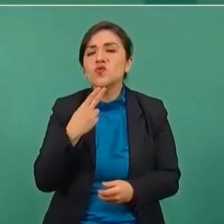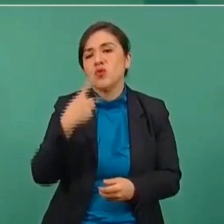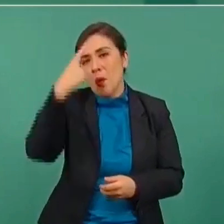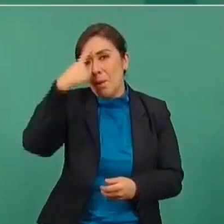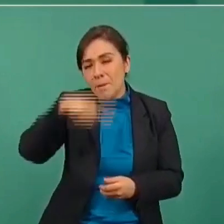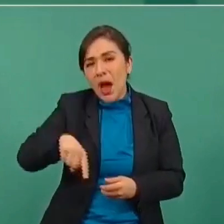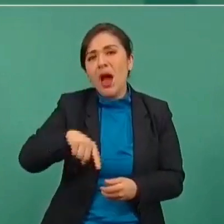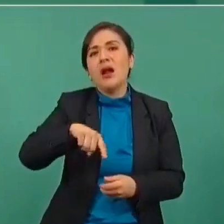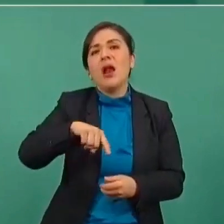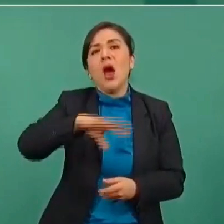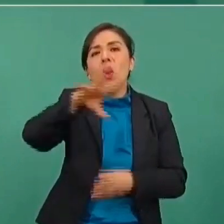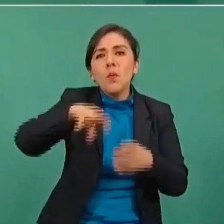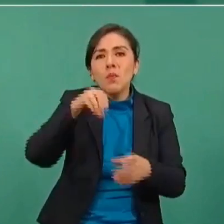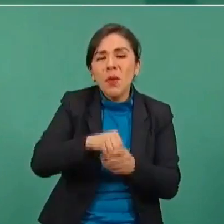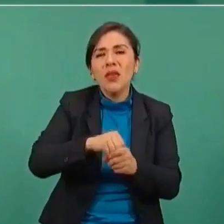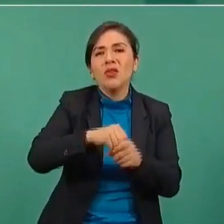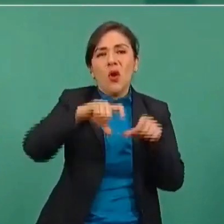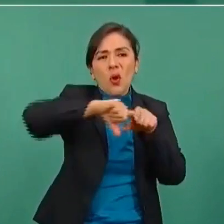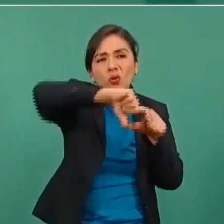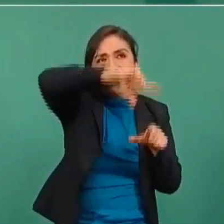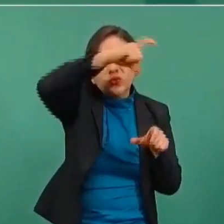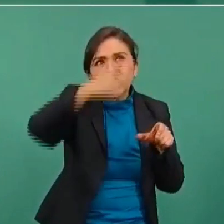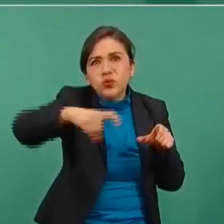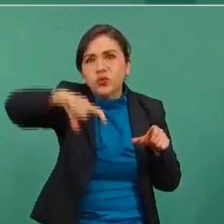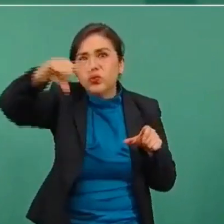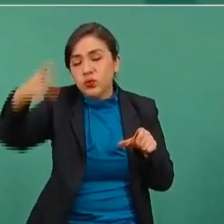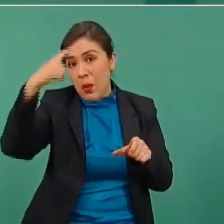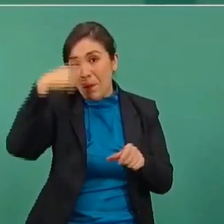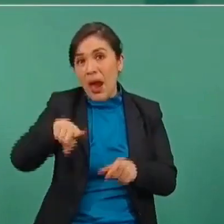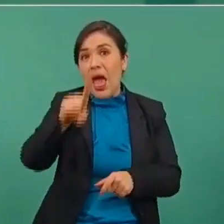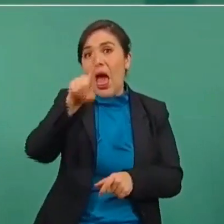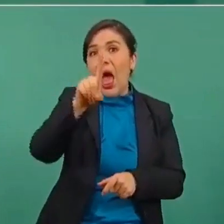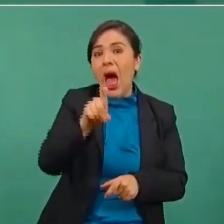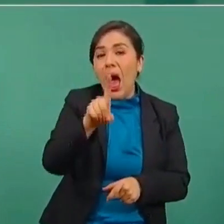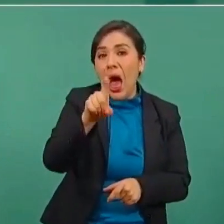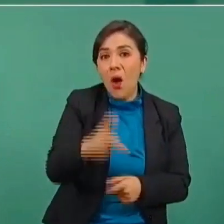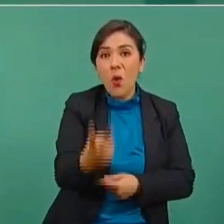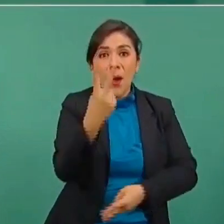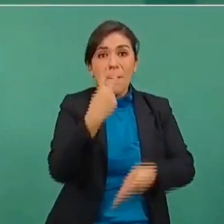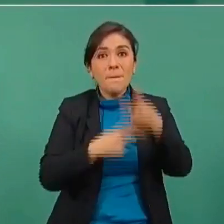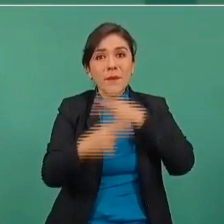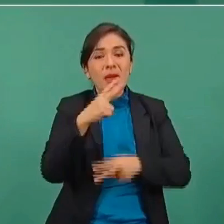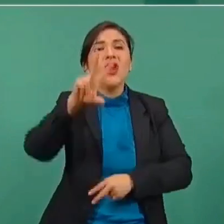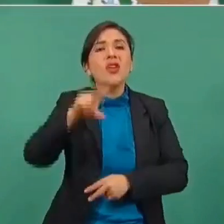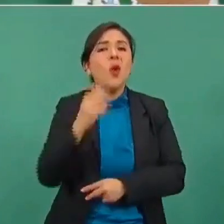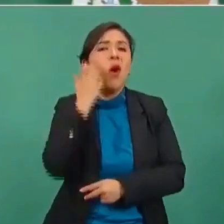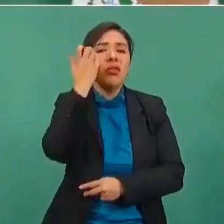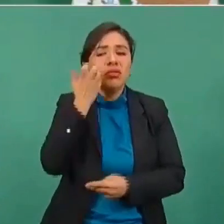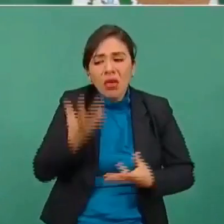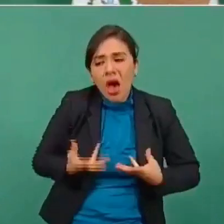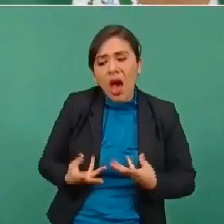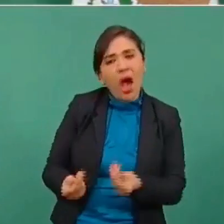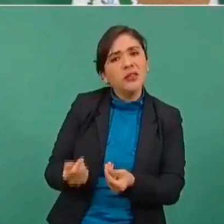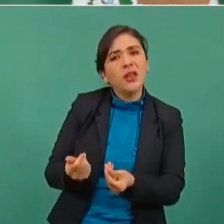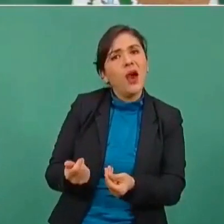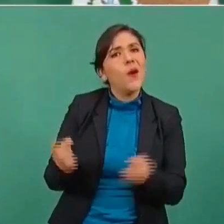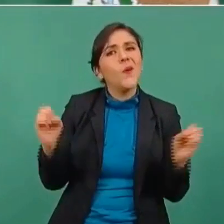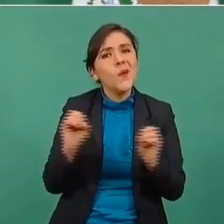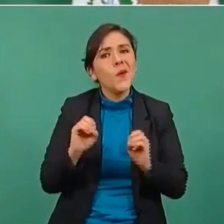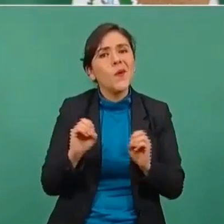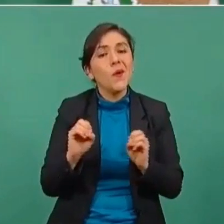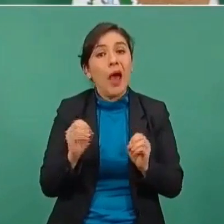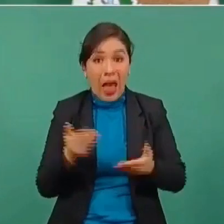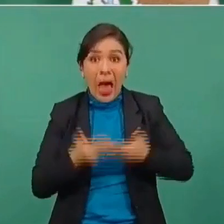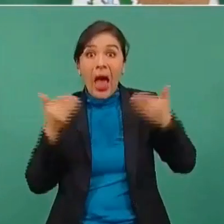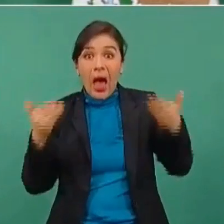recubriendo los canales para que el agua no se desperdicie y ahora la inversión que